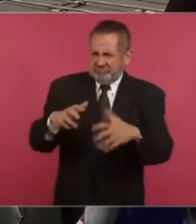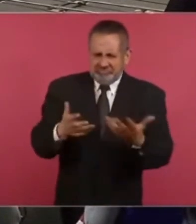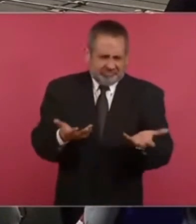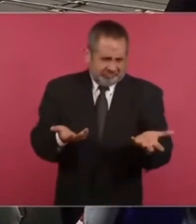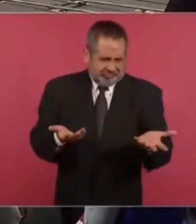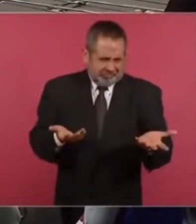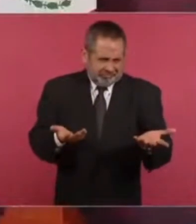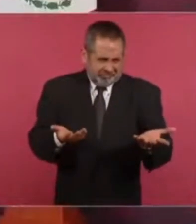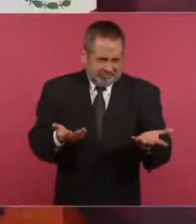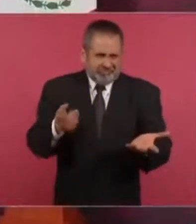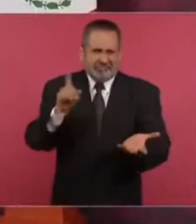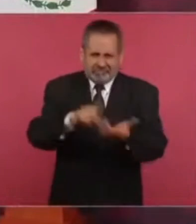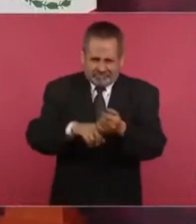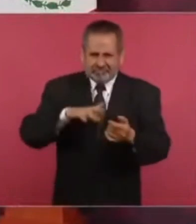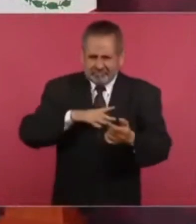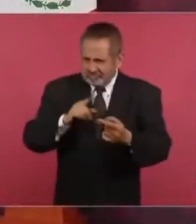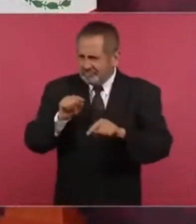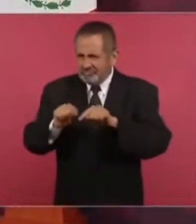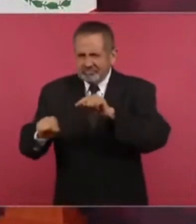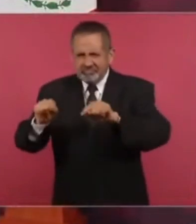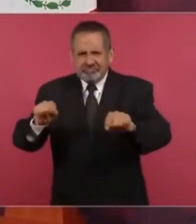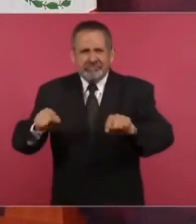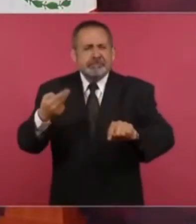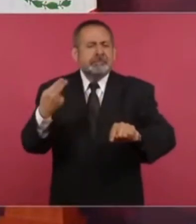y hay manglares también